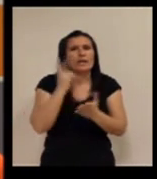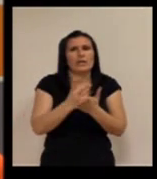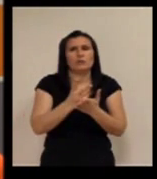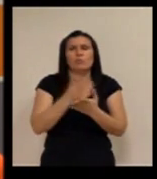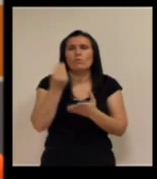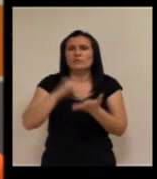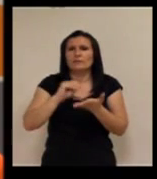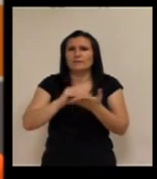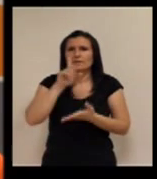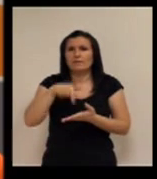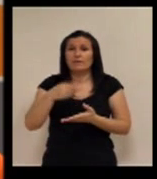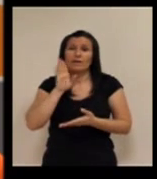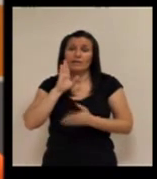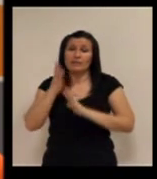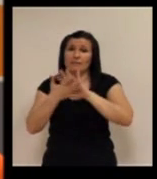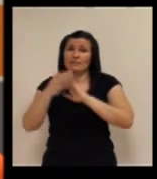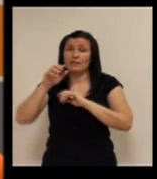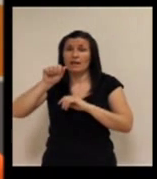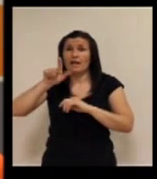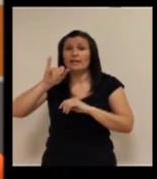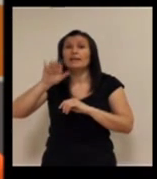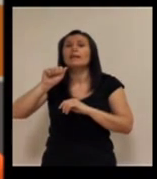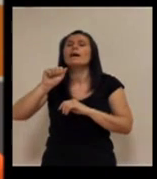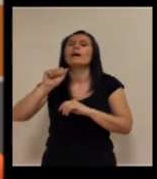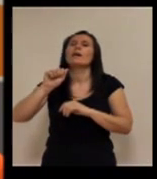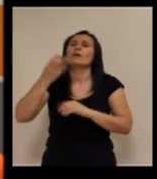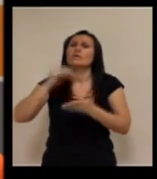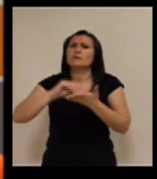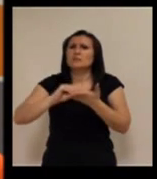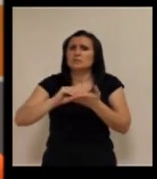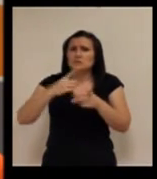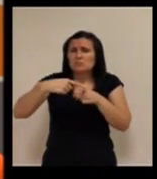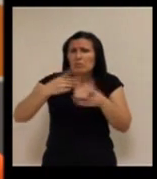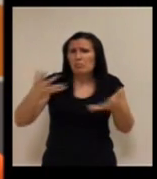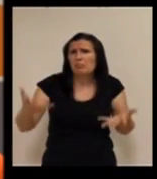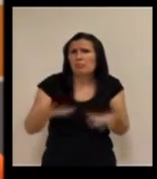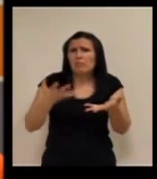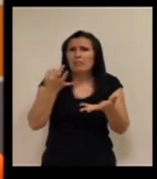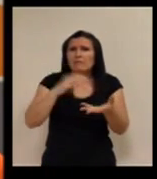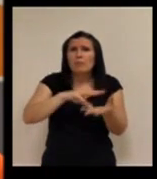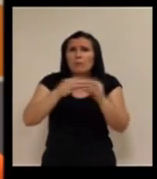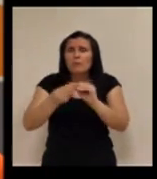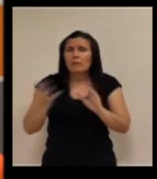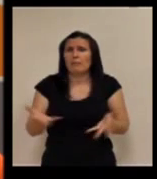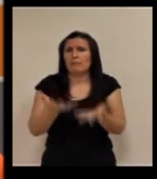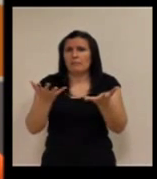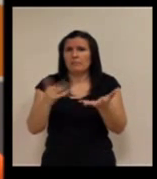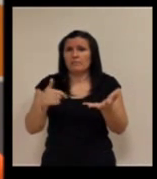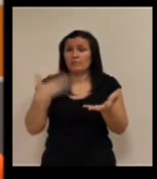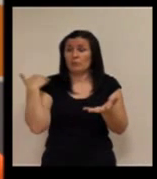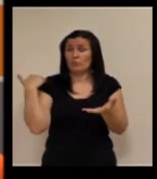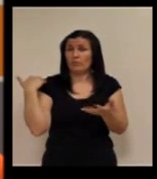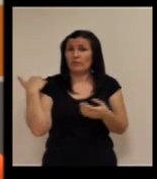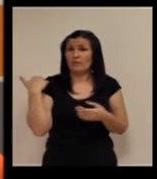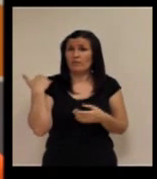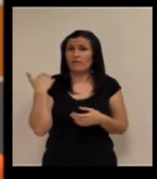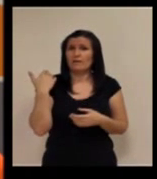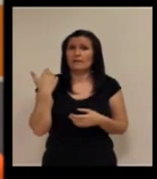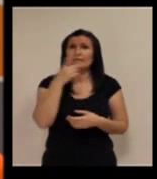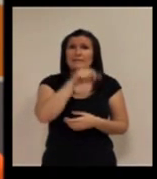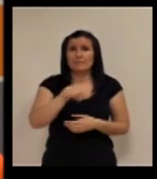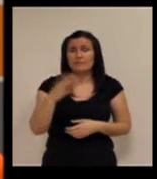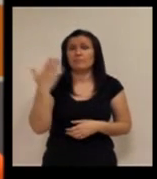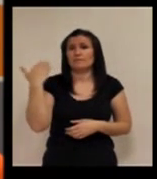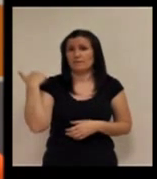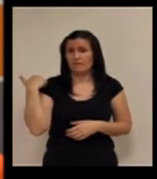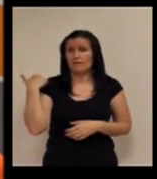son un reto pero muchas veces comentaba Alicia que muchas veces son pequeñas cositas que hay que modificar el otro día